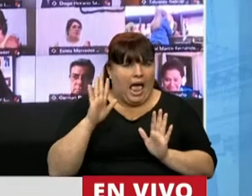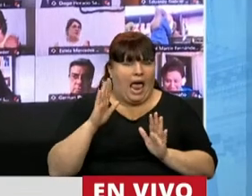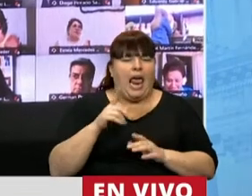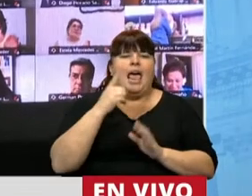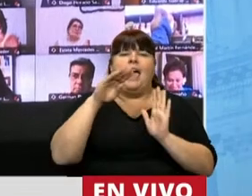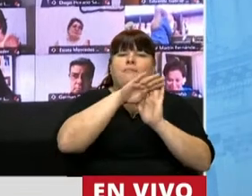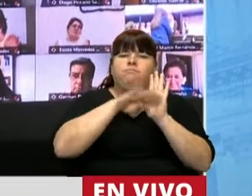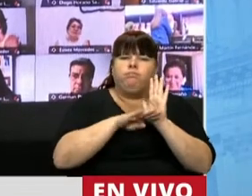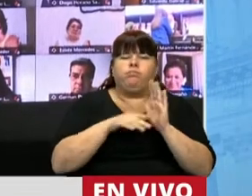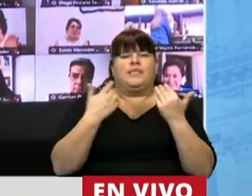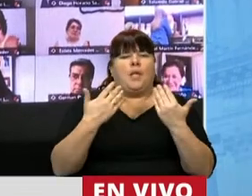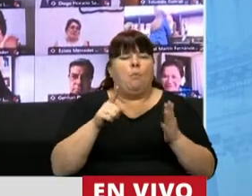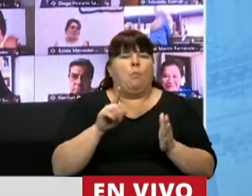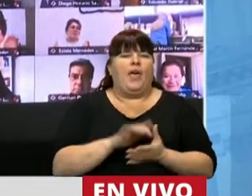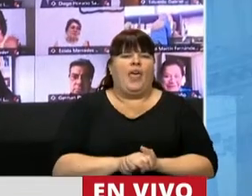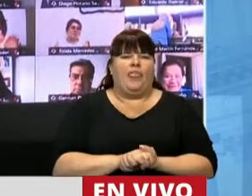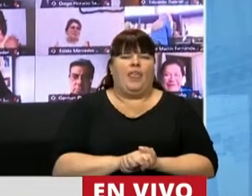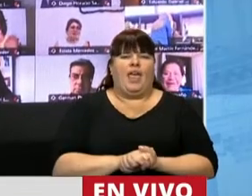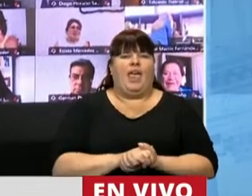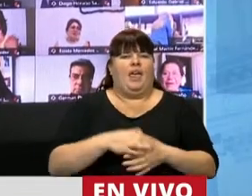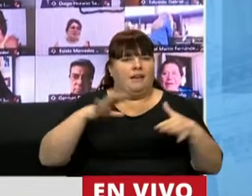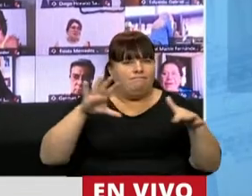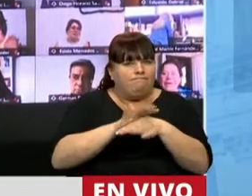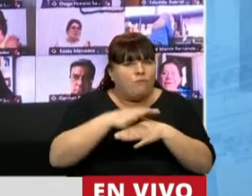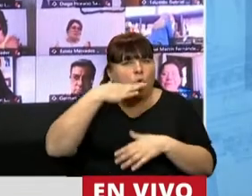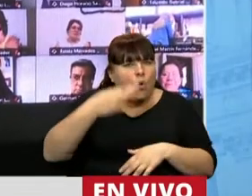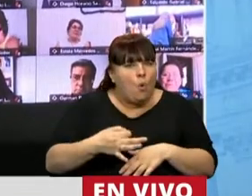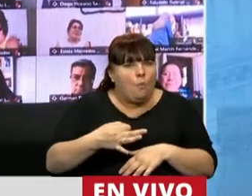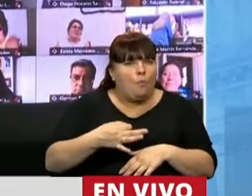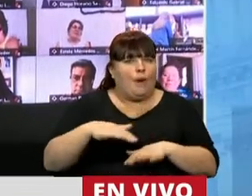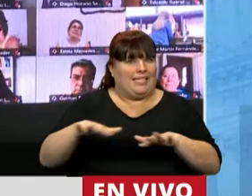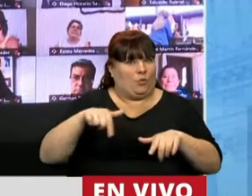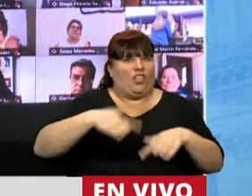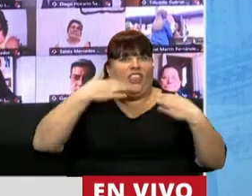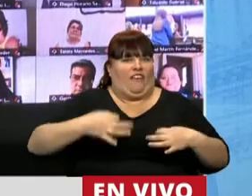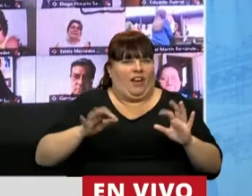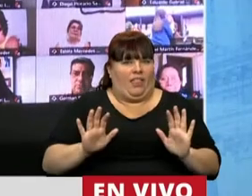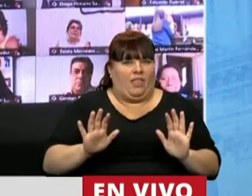principios de este convenio van a poder aplicarse efectivamente en la realidad.